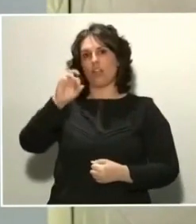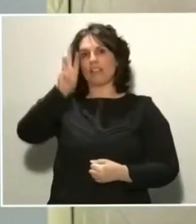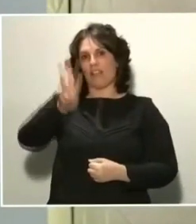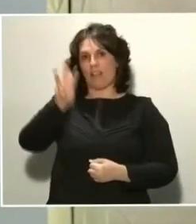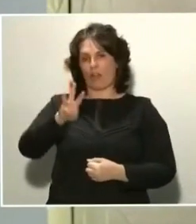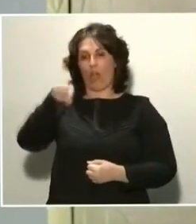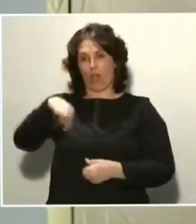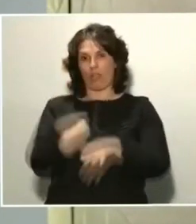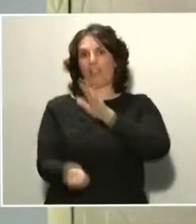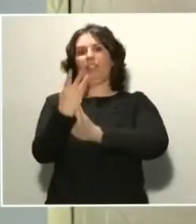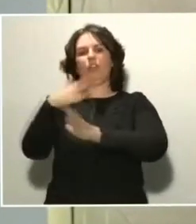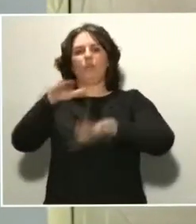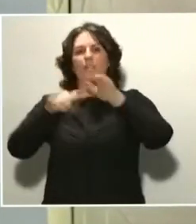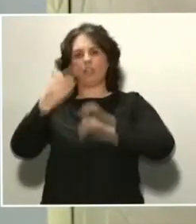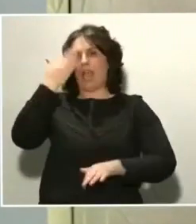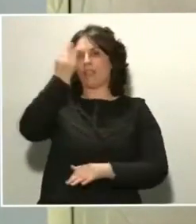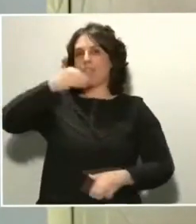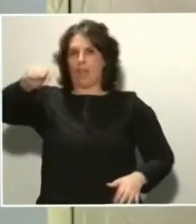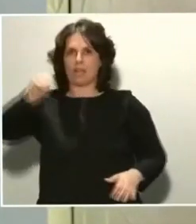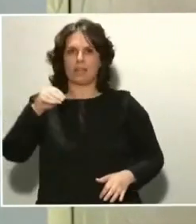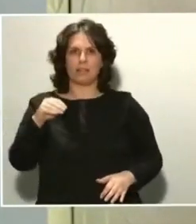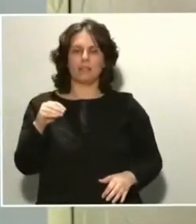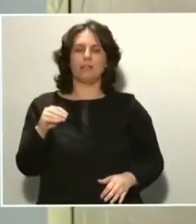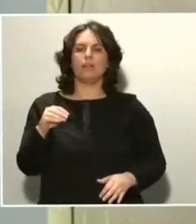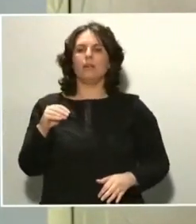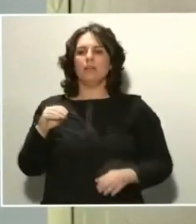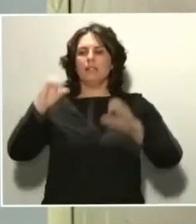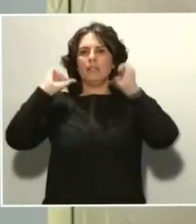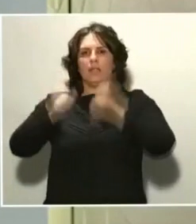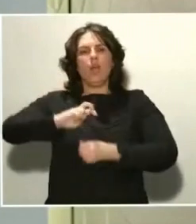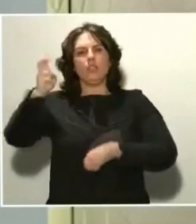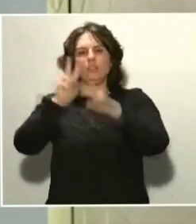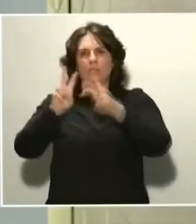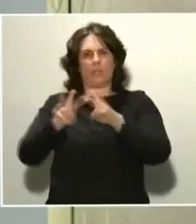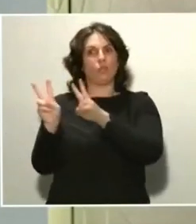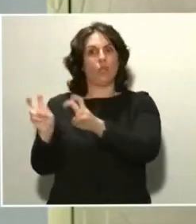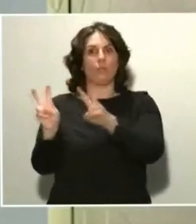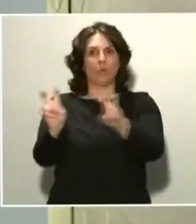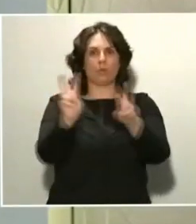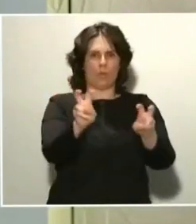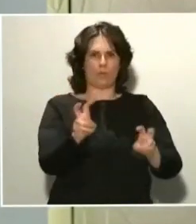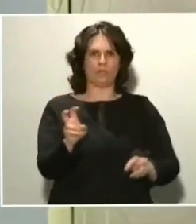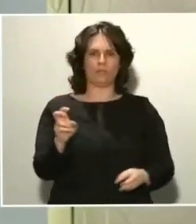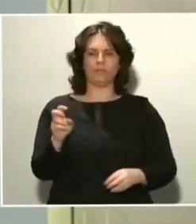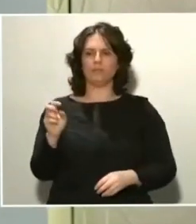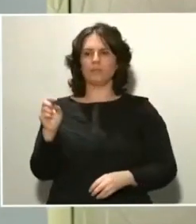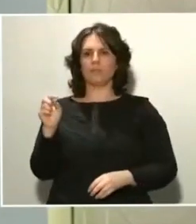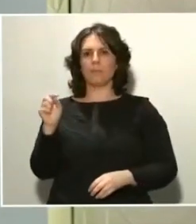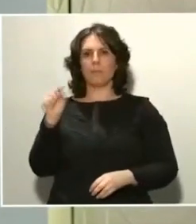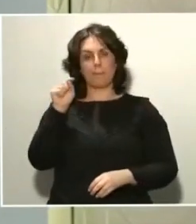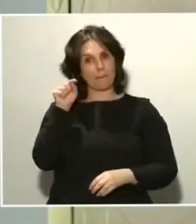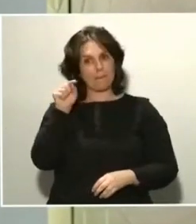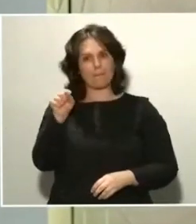para iniciar otras investigaciones nuevas que tengan alto nivel. Para ello, el Gobierno destinó